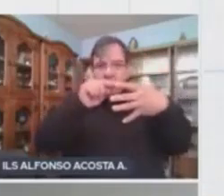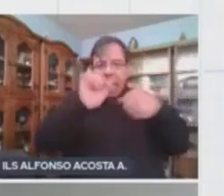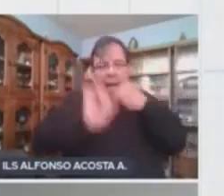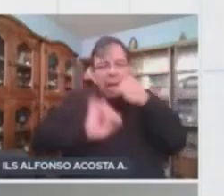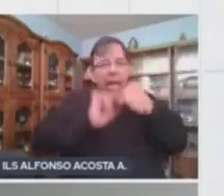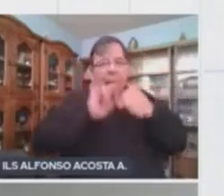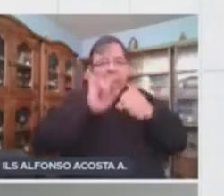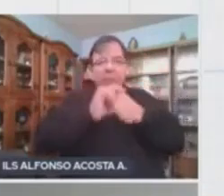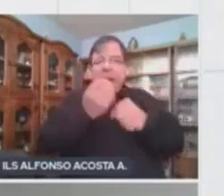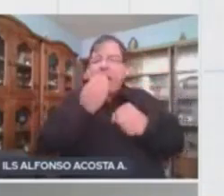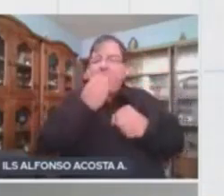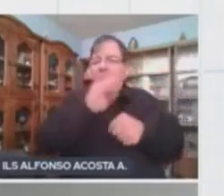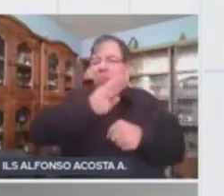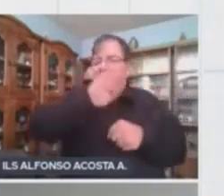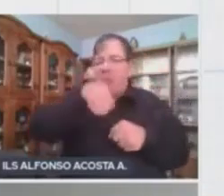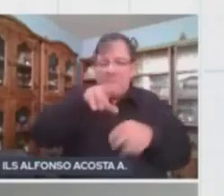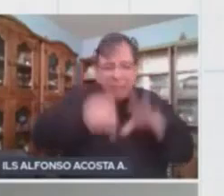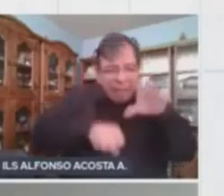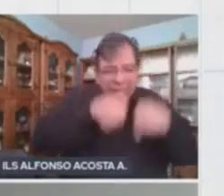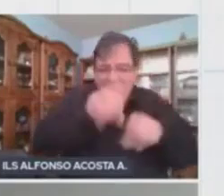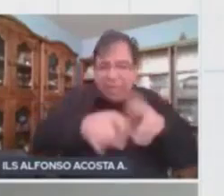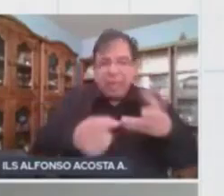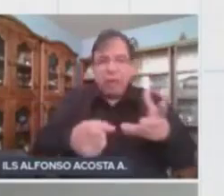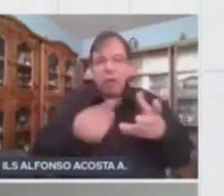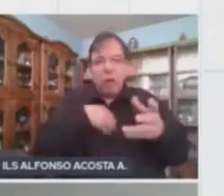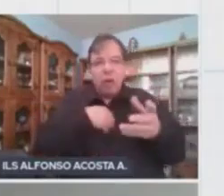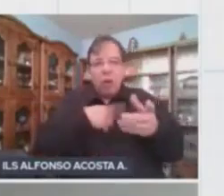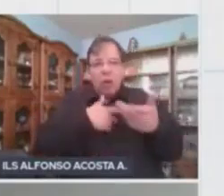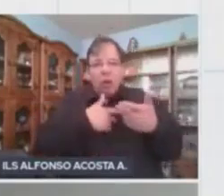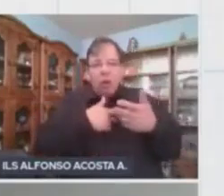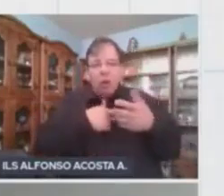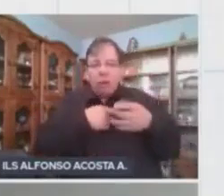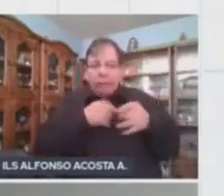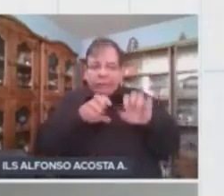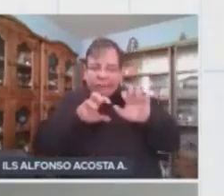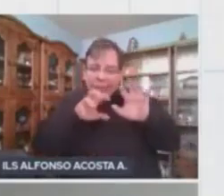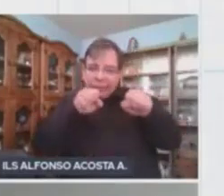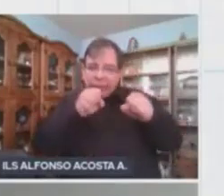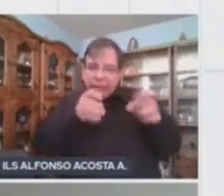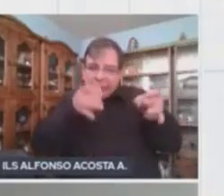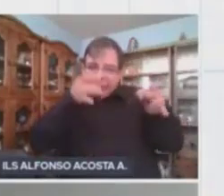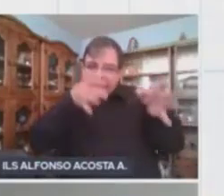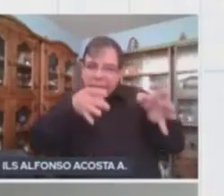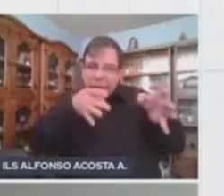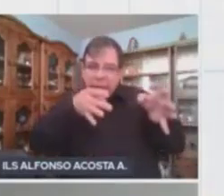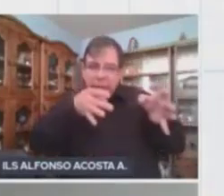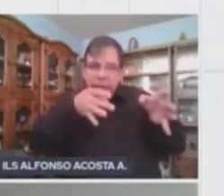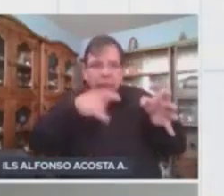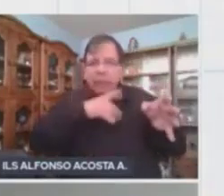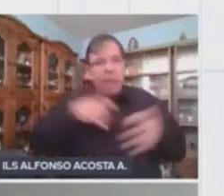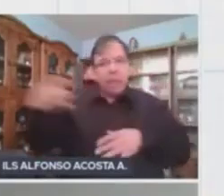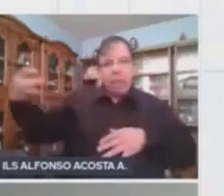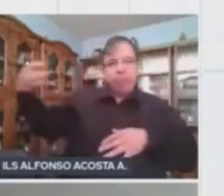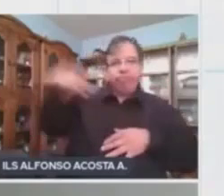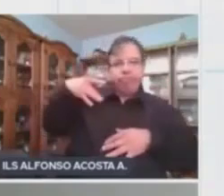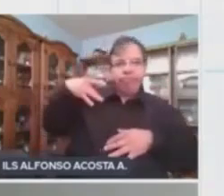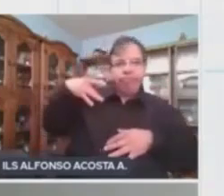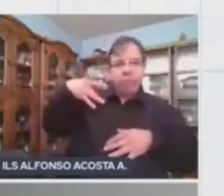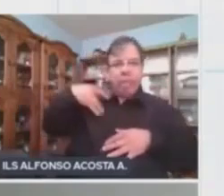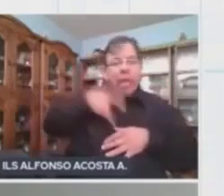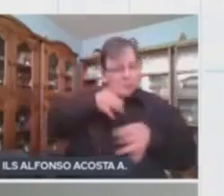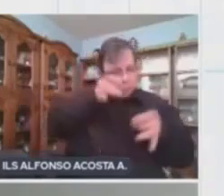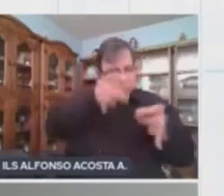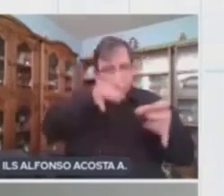como aquellos depredadores que no tienen un depredador natural. Es decir,